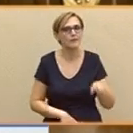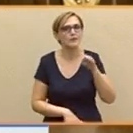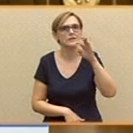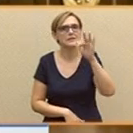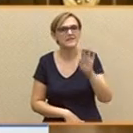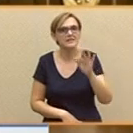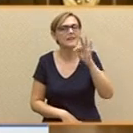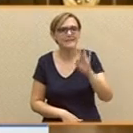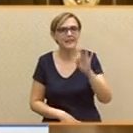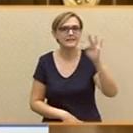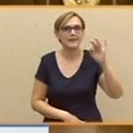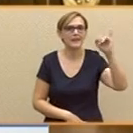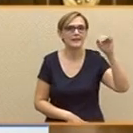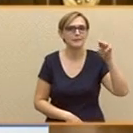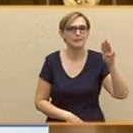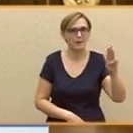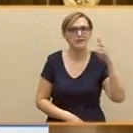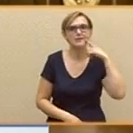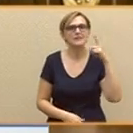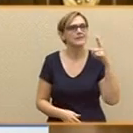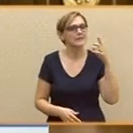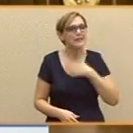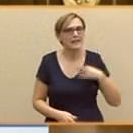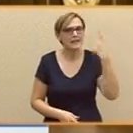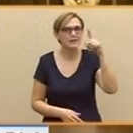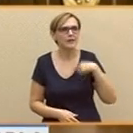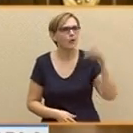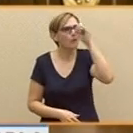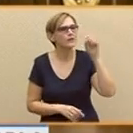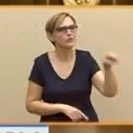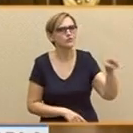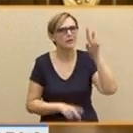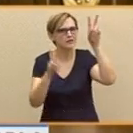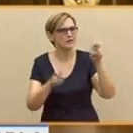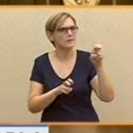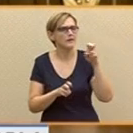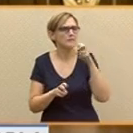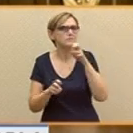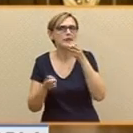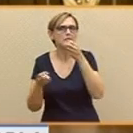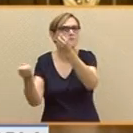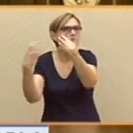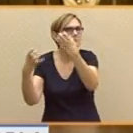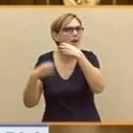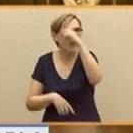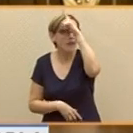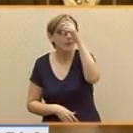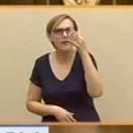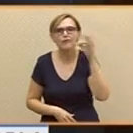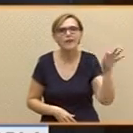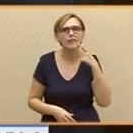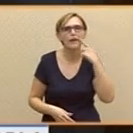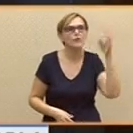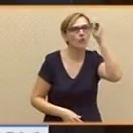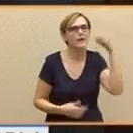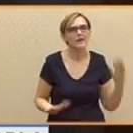qué es lo que opina usted, señor Rajoy, a la vista de las voces que nos llegan en estos días de Alemania y de Francia. El acuerdo que nos ha presentado,